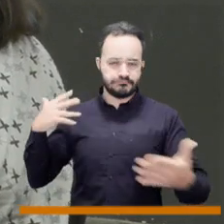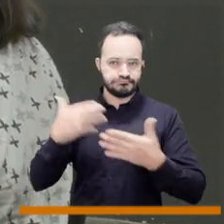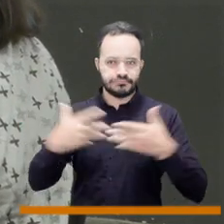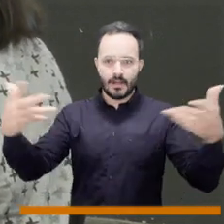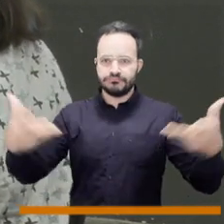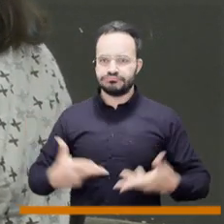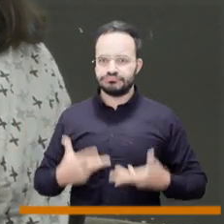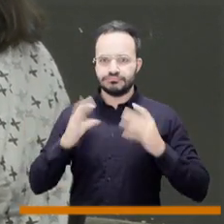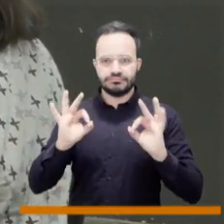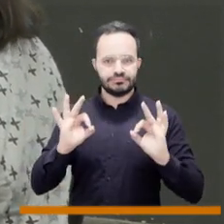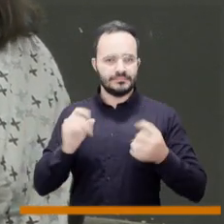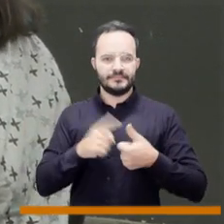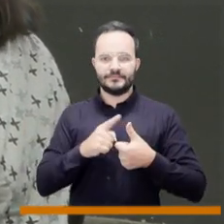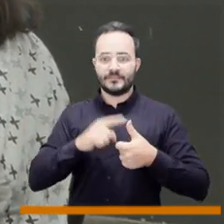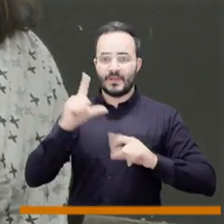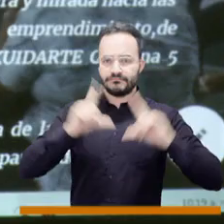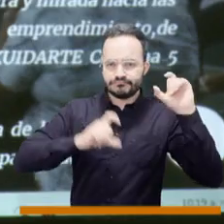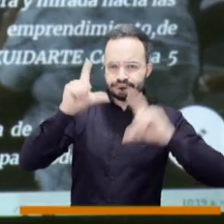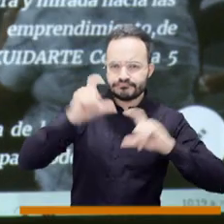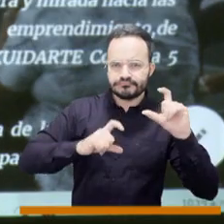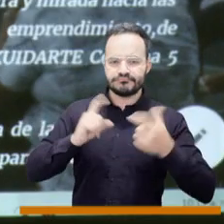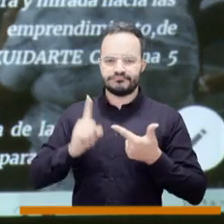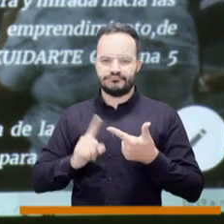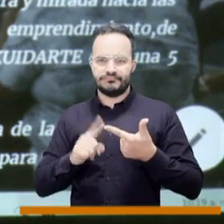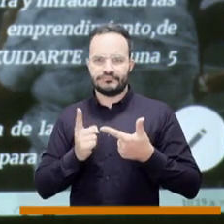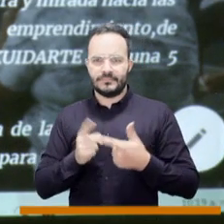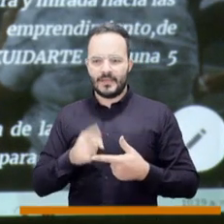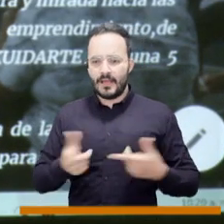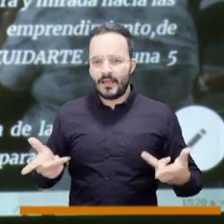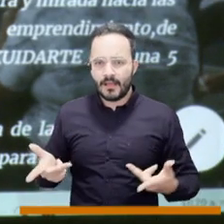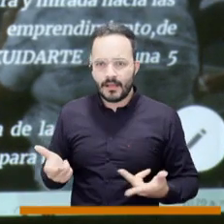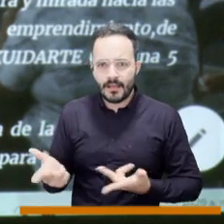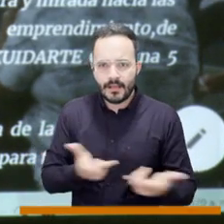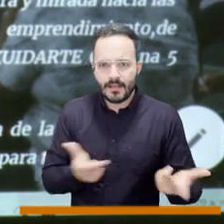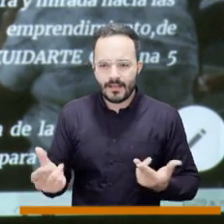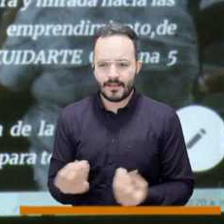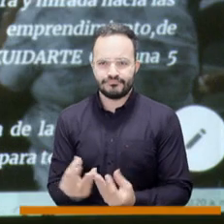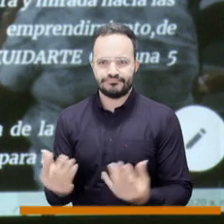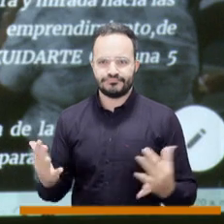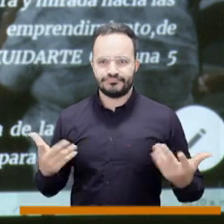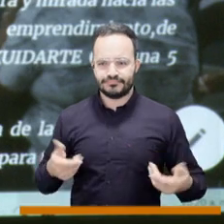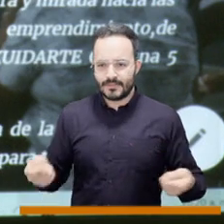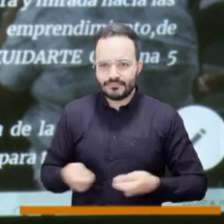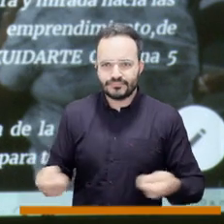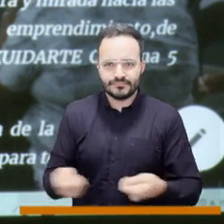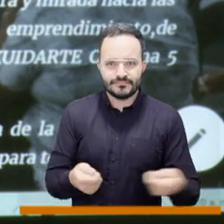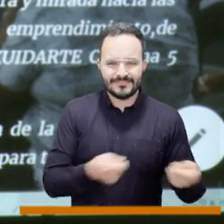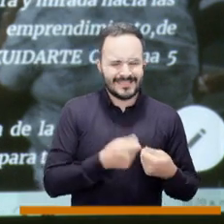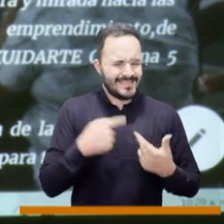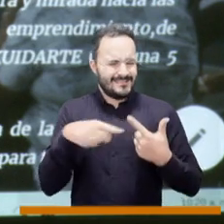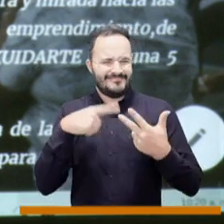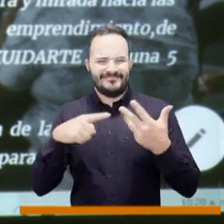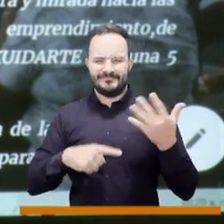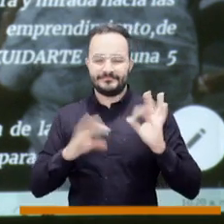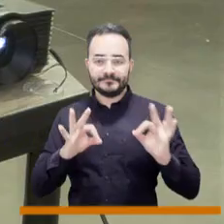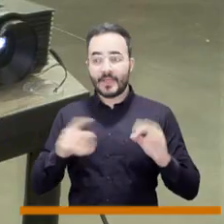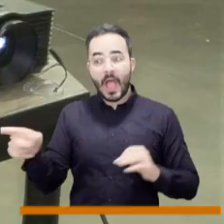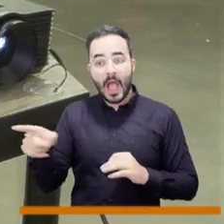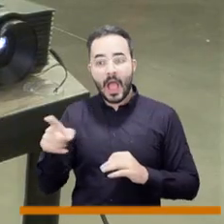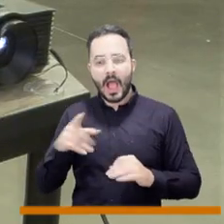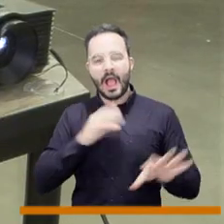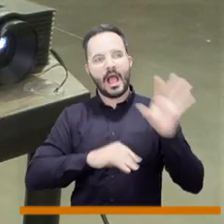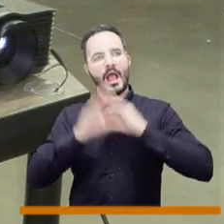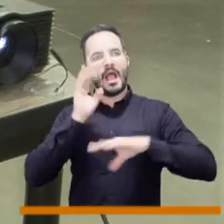nos han fortalecido por ejemplo en jardinería, en fotografía ¿Y eso para qué sirve? Como para que ellos